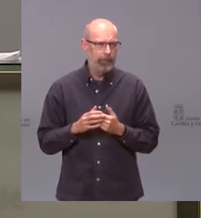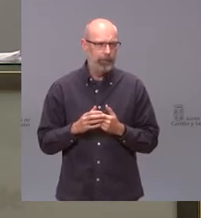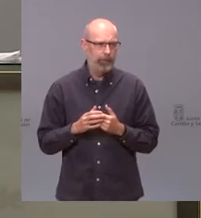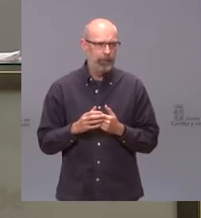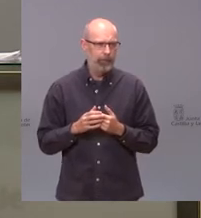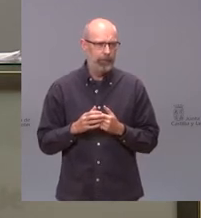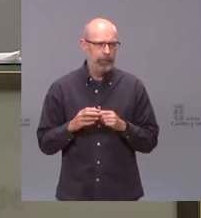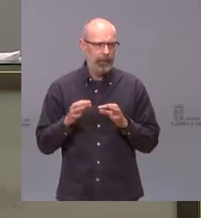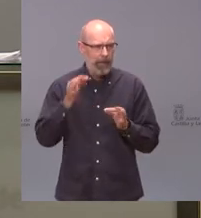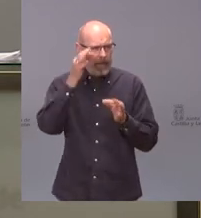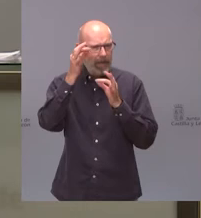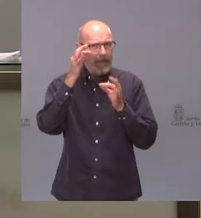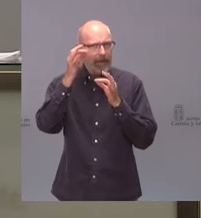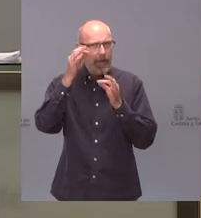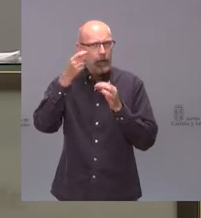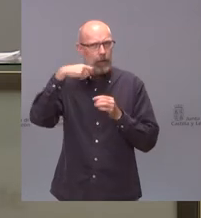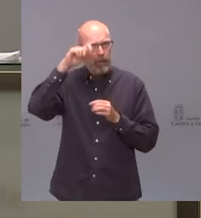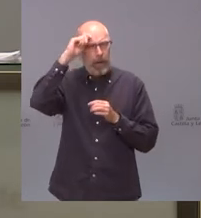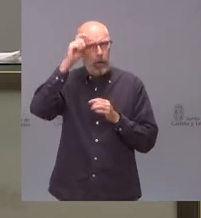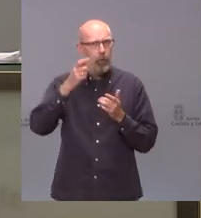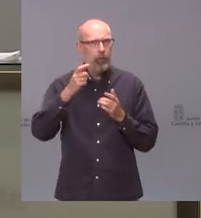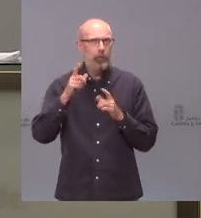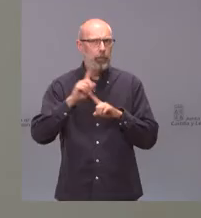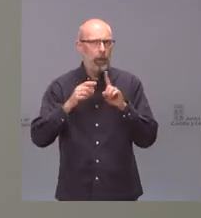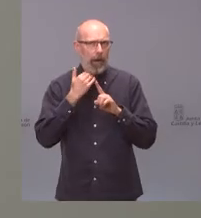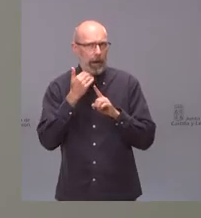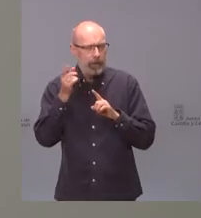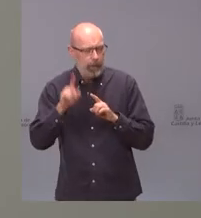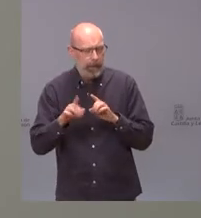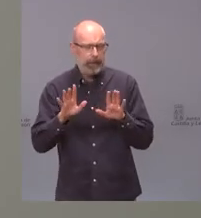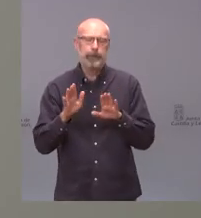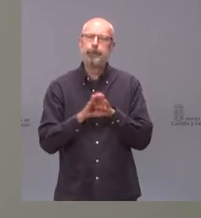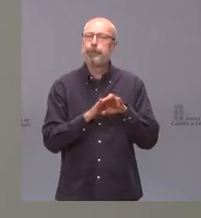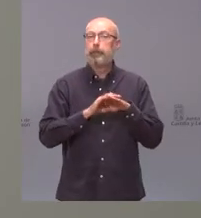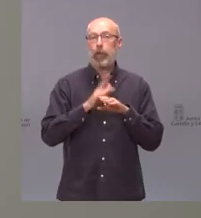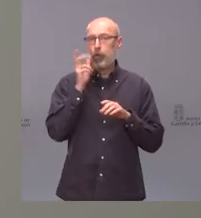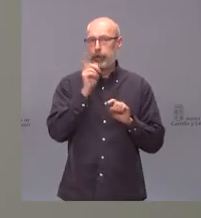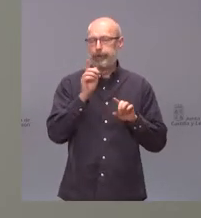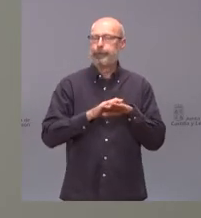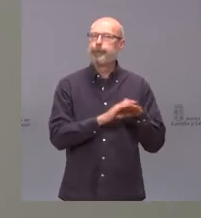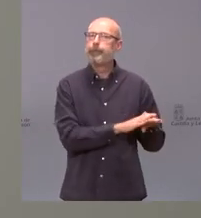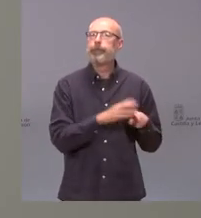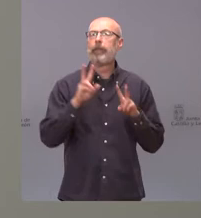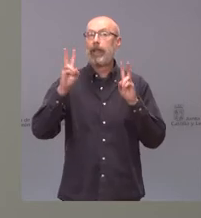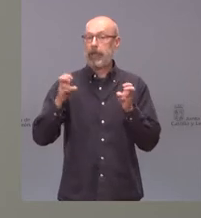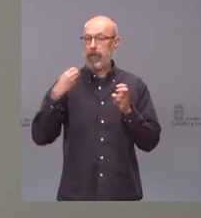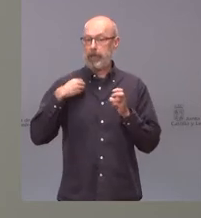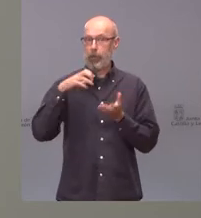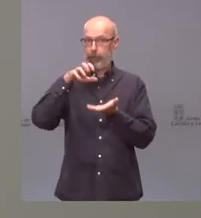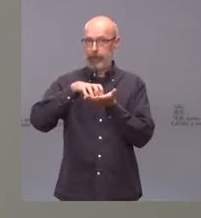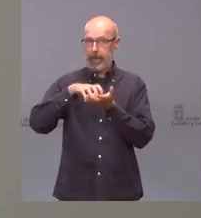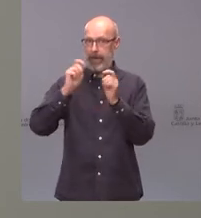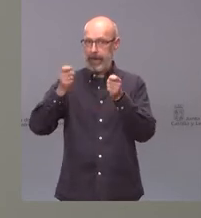por debajo de los 2.400.000 habitantes Si respecto a la residencia de Peñafiel lo decíamos al principio